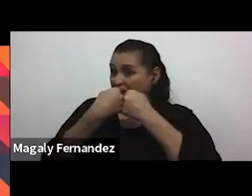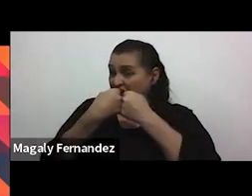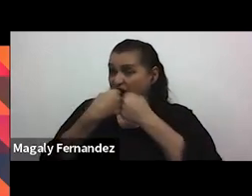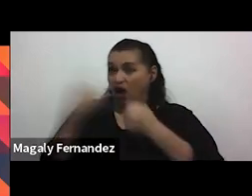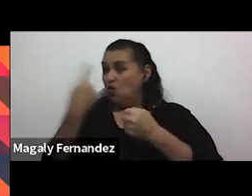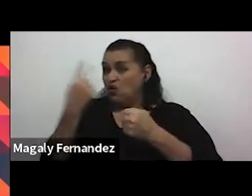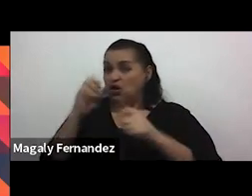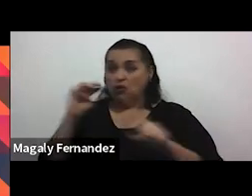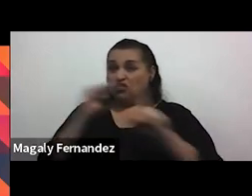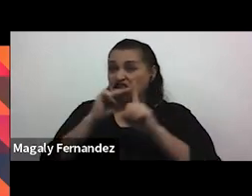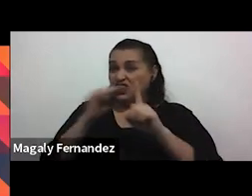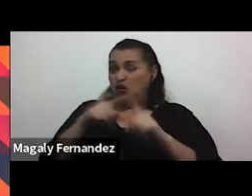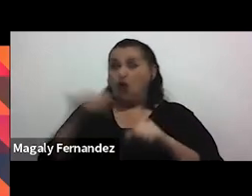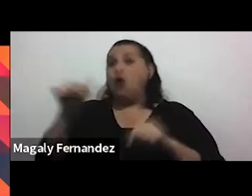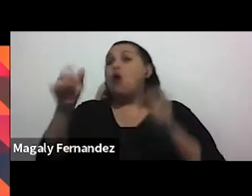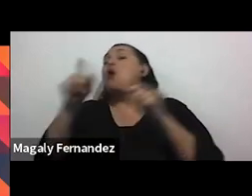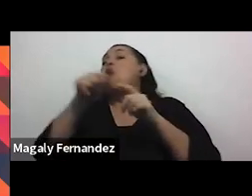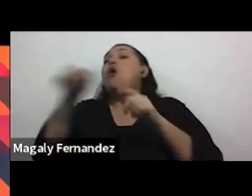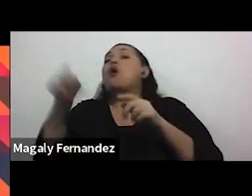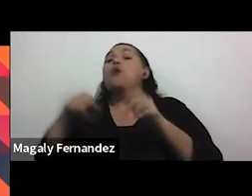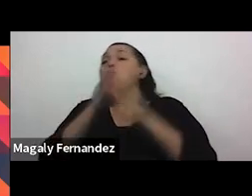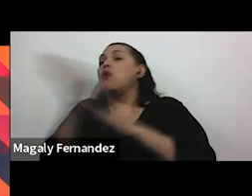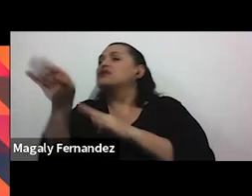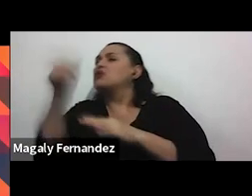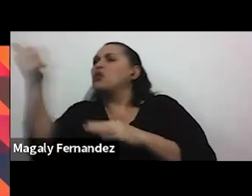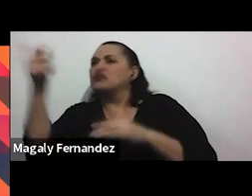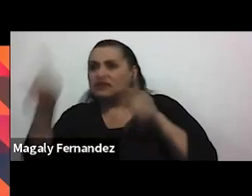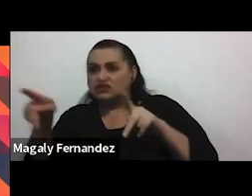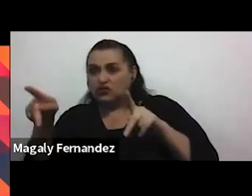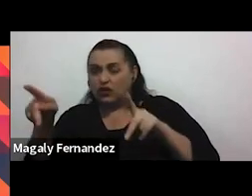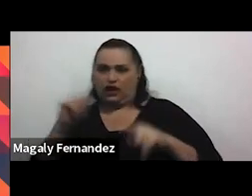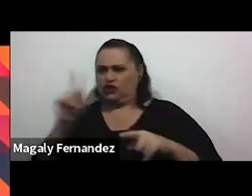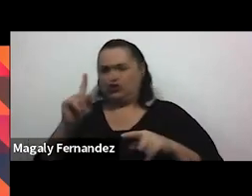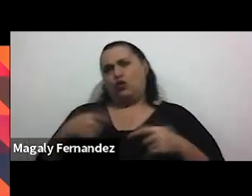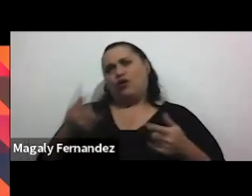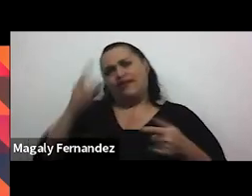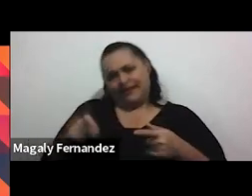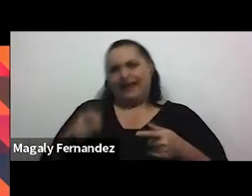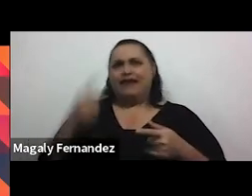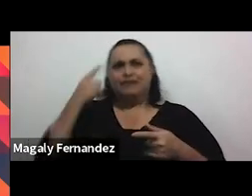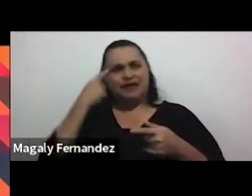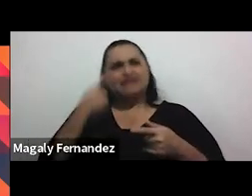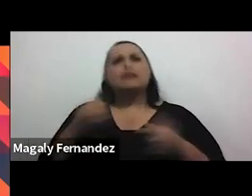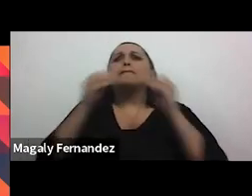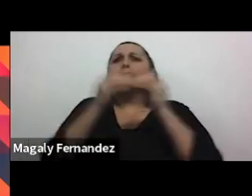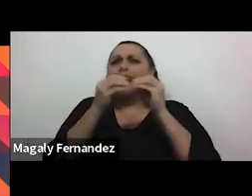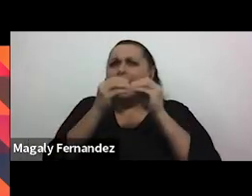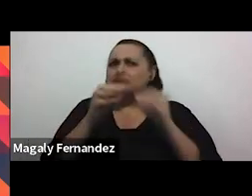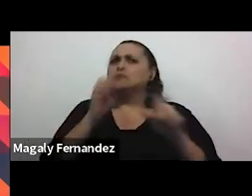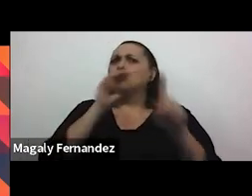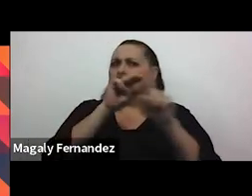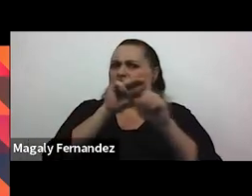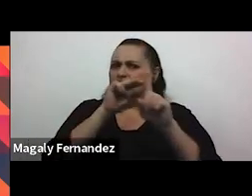Pues yo creo que llegamos muy tarde. Que es como querer curar el cáncer con metástasis en todo el cuerpo. Necesitamos líneas rojas